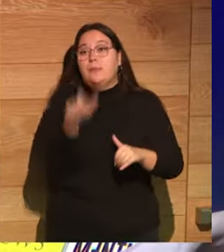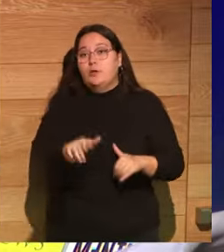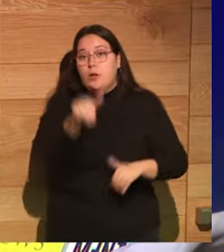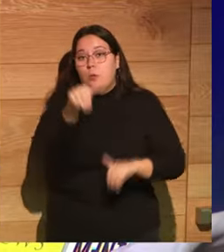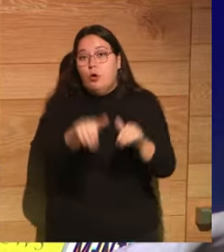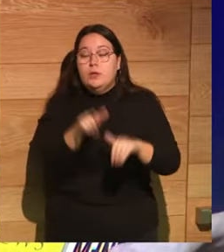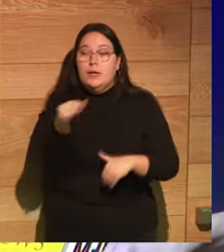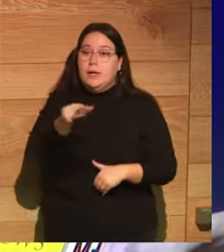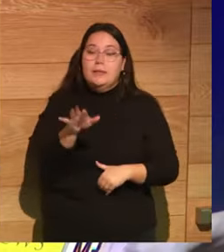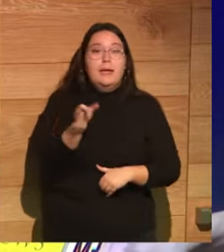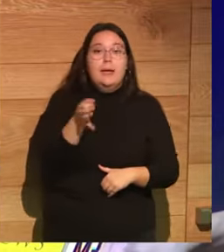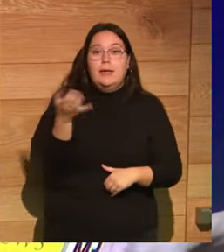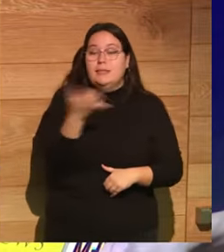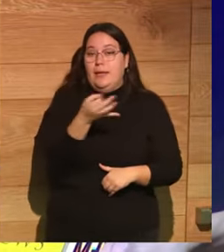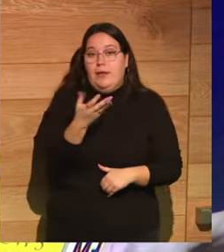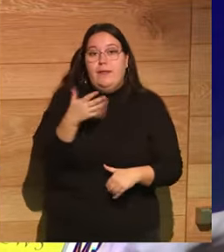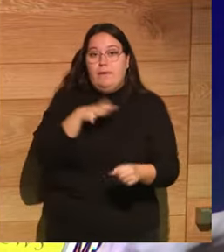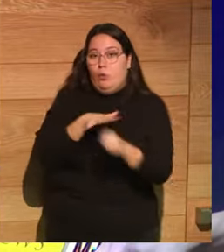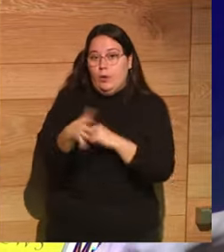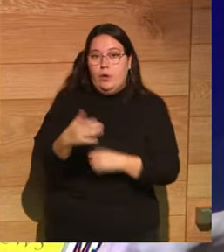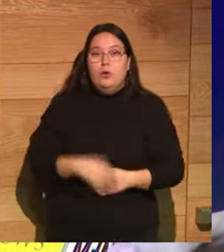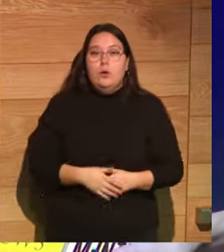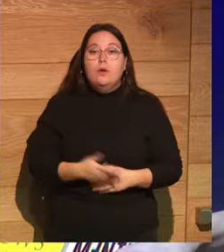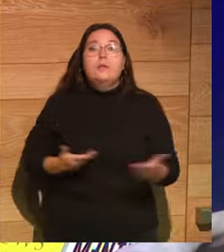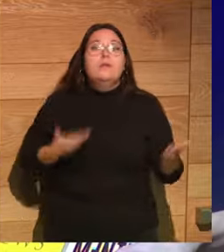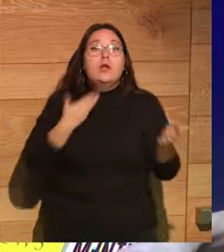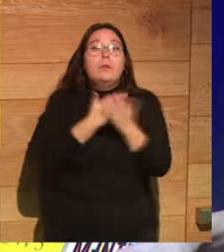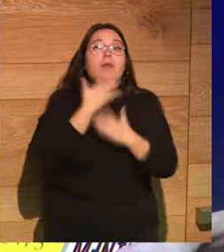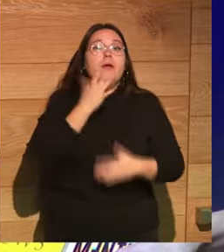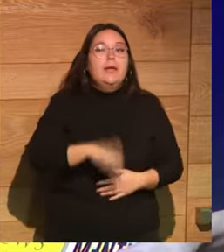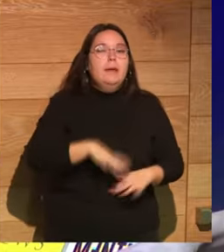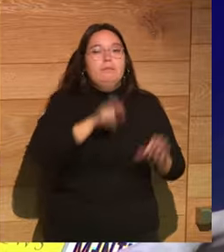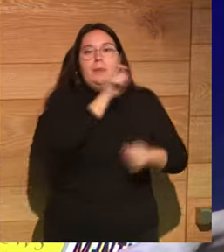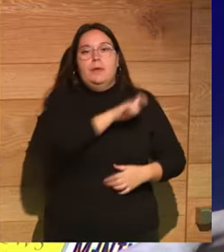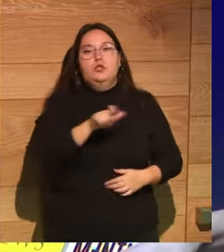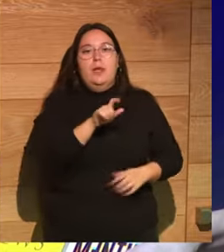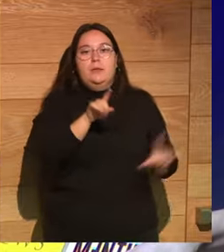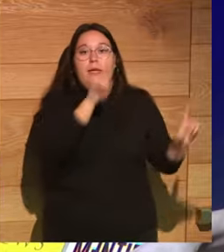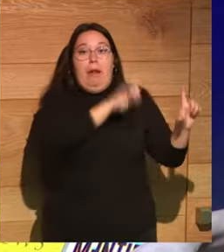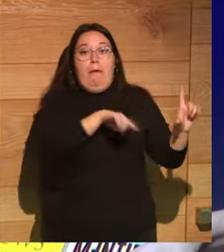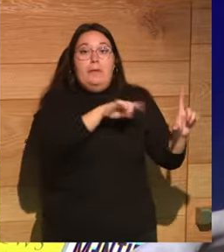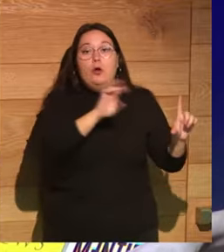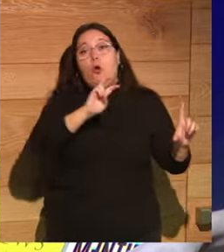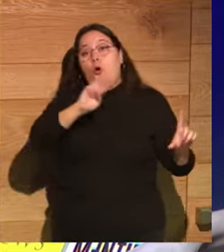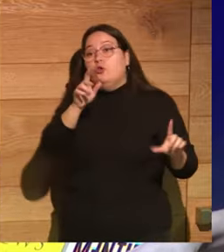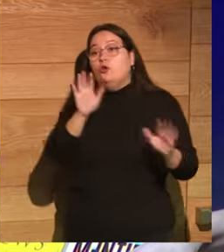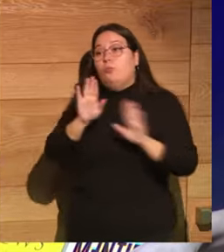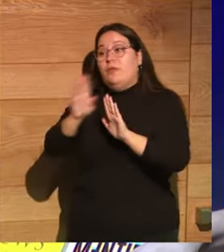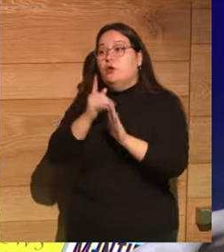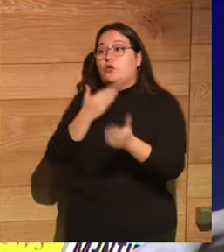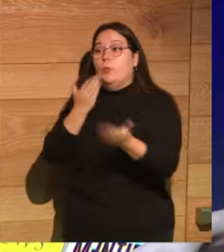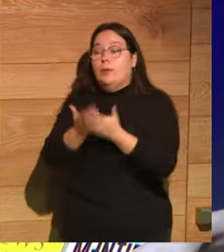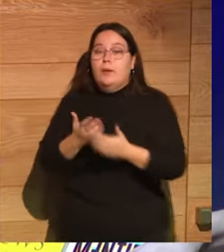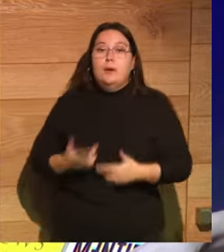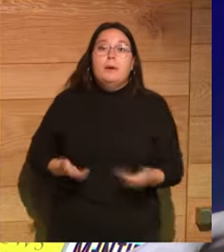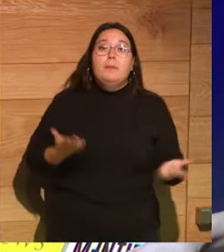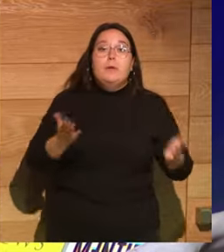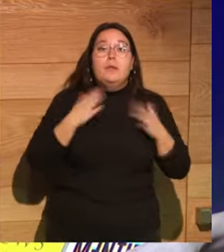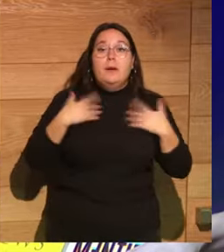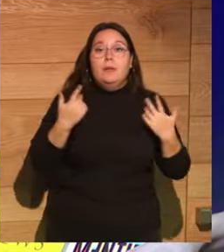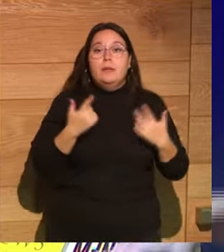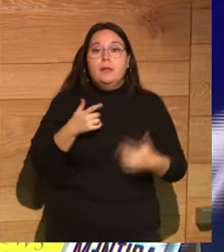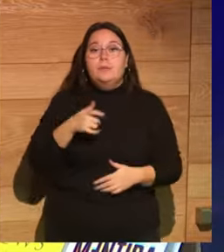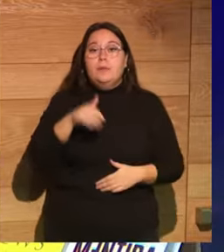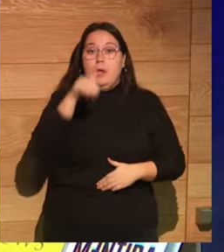candidato que es digno del cargo público. Te lo piden los lavanderos. Otro, te lo piden los vecinos. Pero de repente